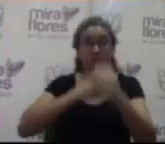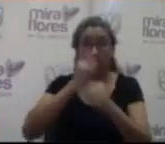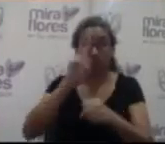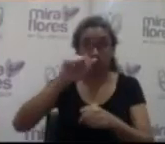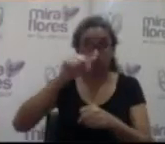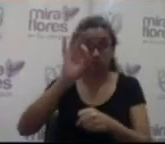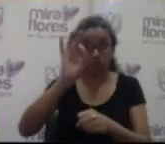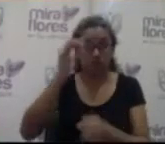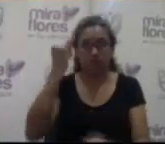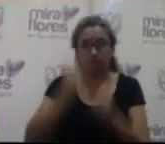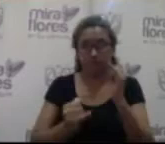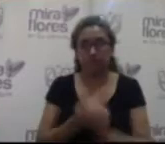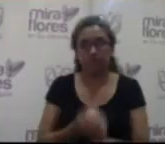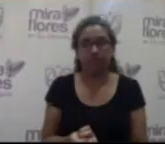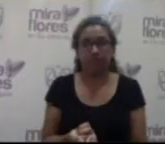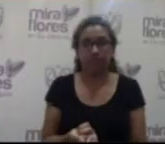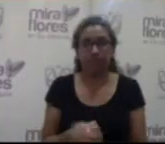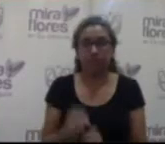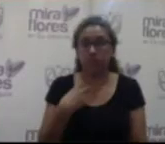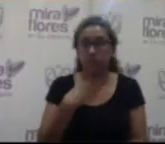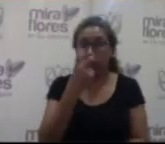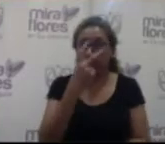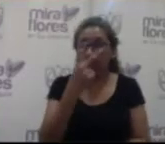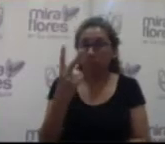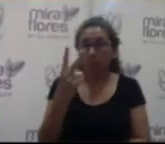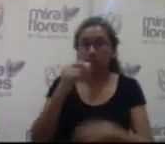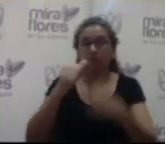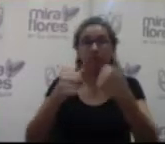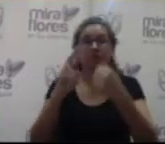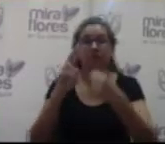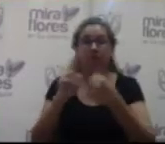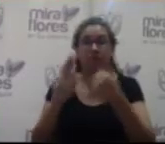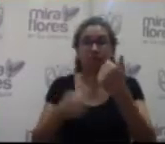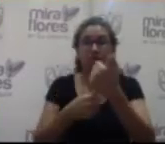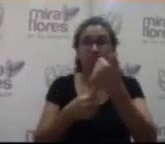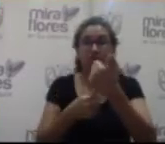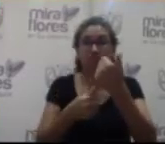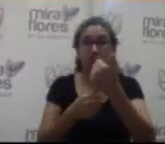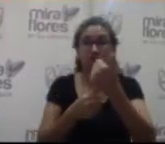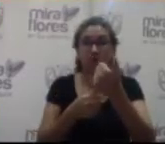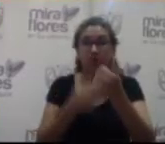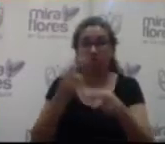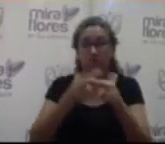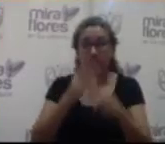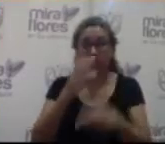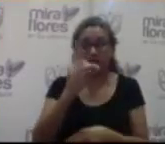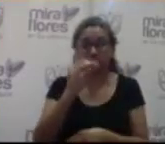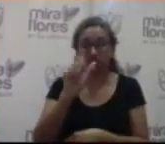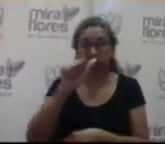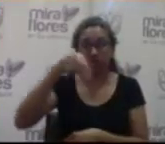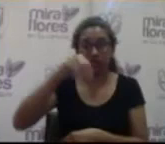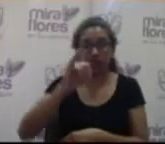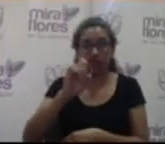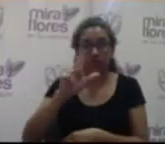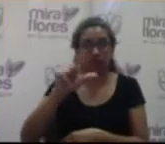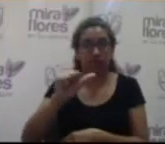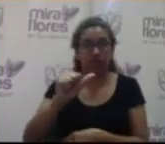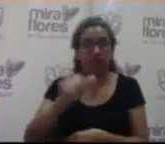Muy bien veo que está la regidora Daniela Lozano puede pasar a su sitio por favor